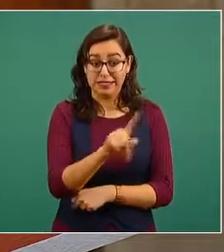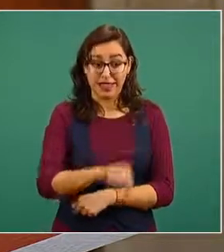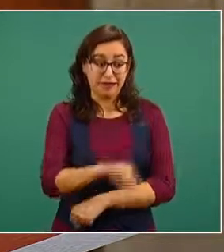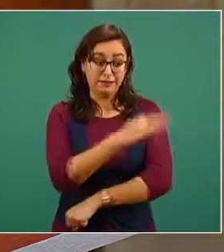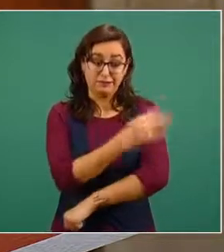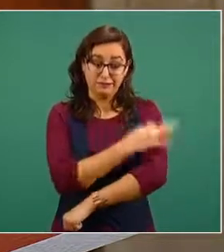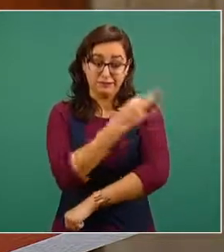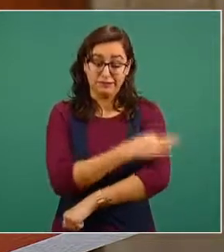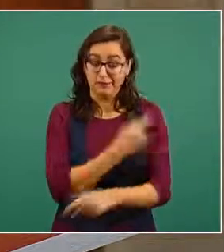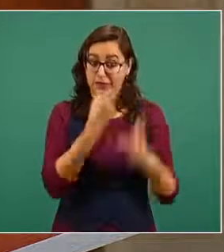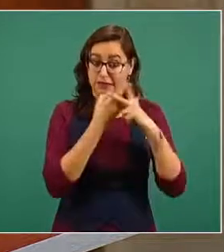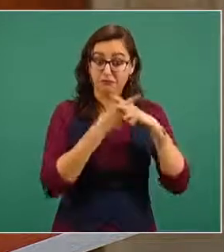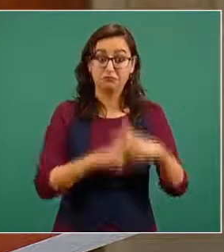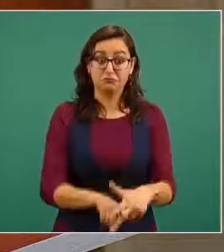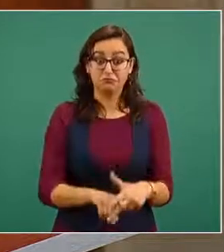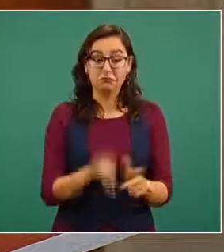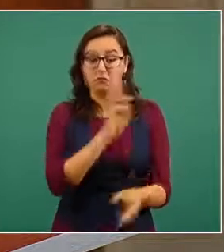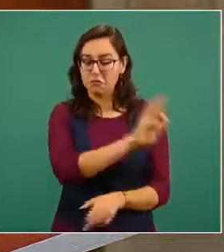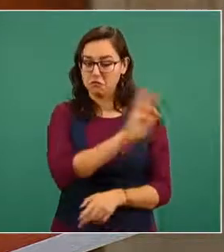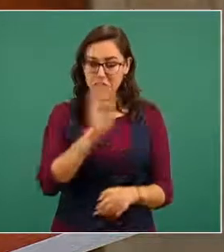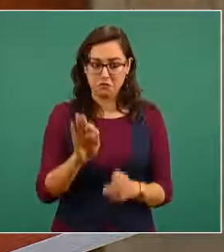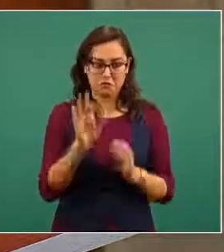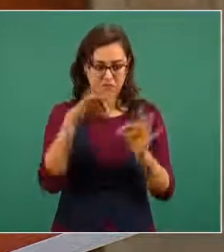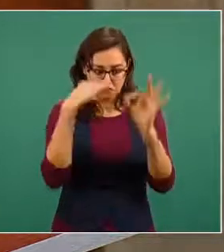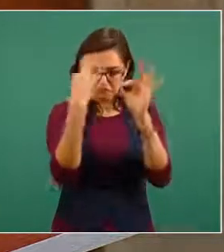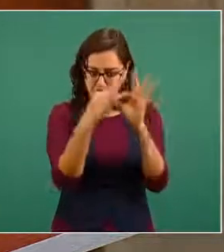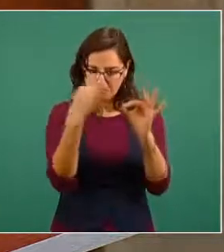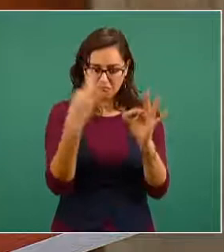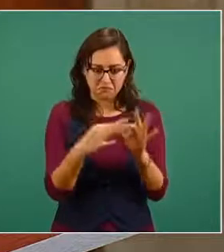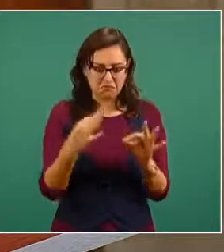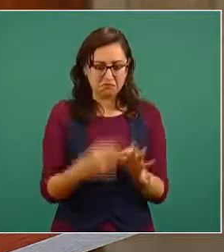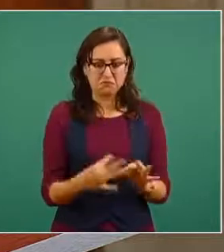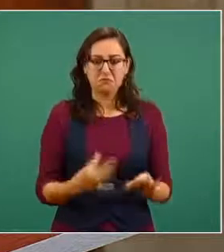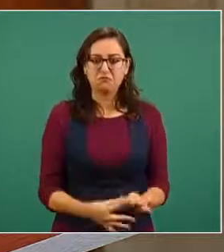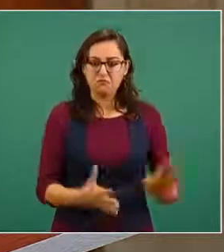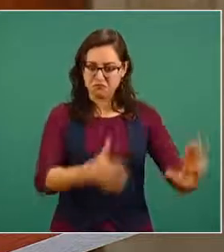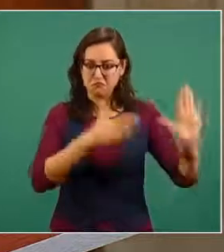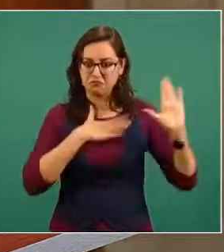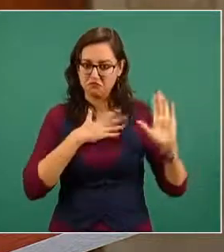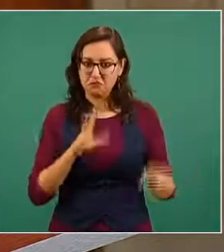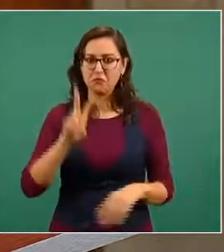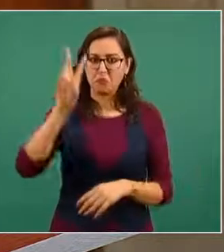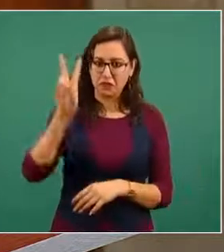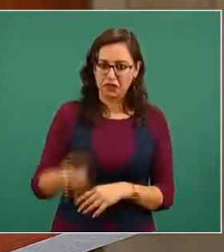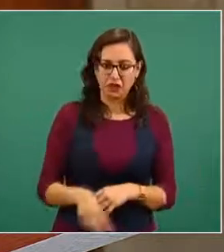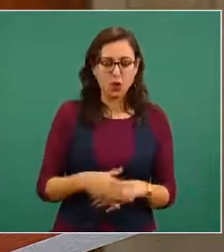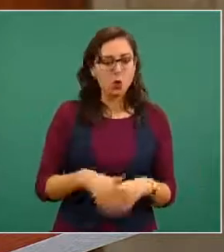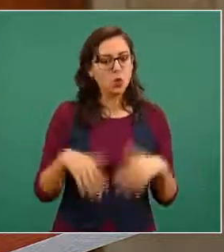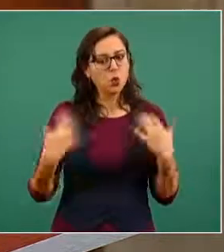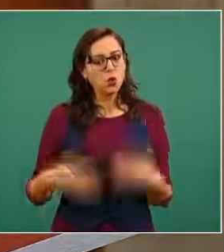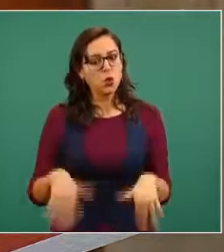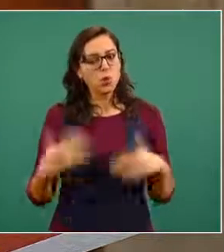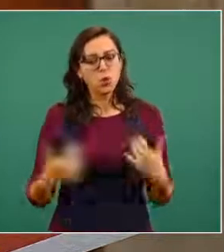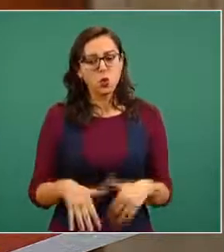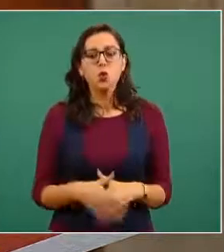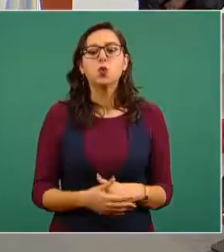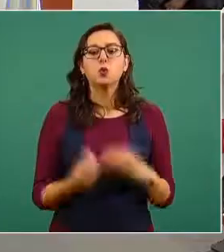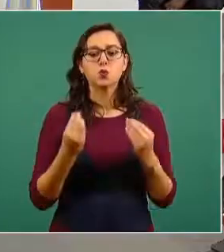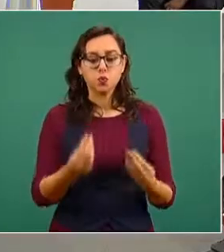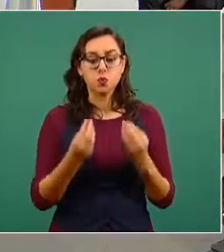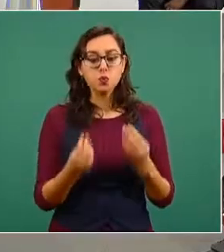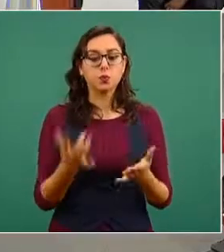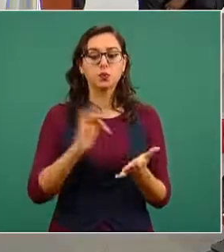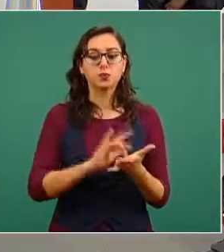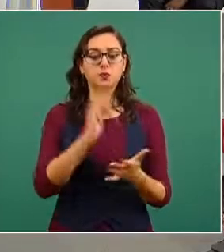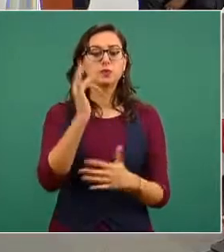está cumpliendo con los compromisos eso se lo agradecemos mucho ya tenemos